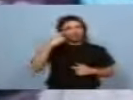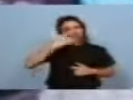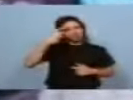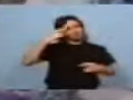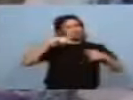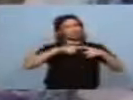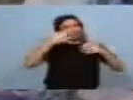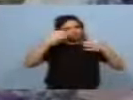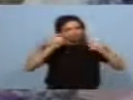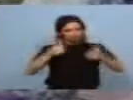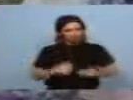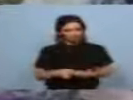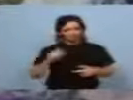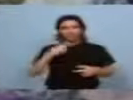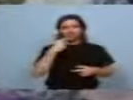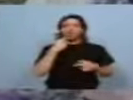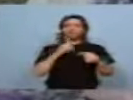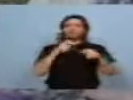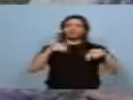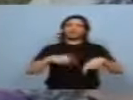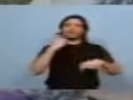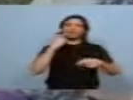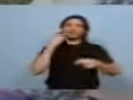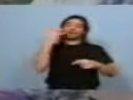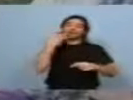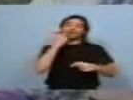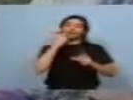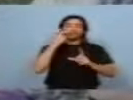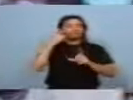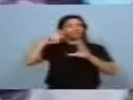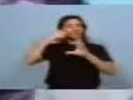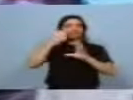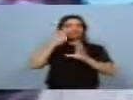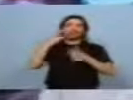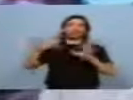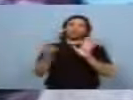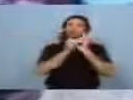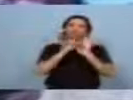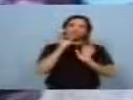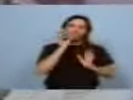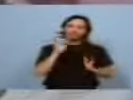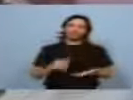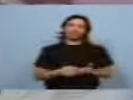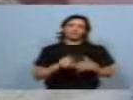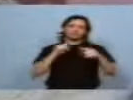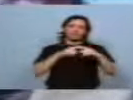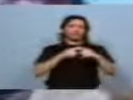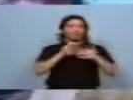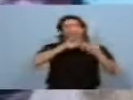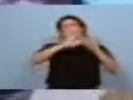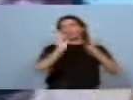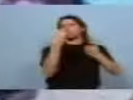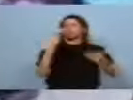era un político también, pero estos políticos que andan grabando videoclip con drogadictos. los políticos de la nueva ola.